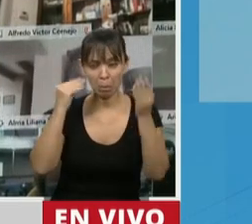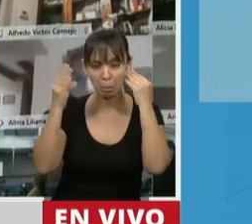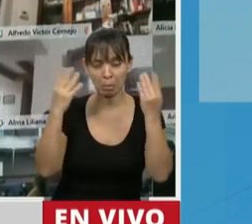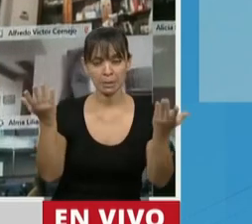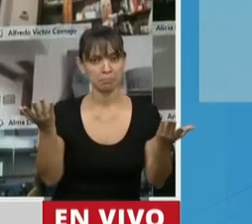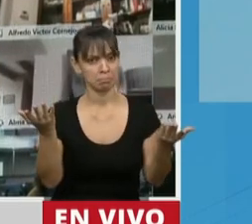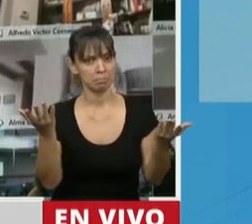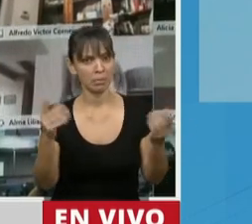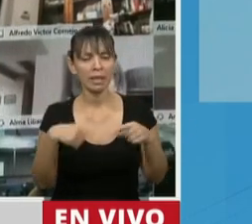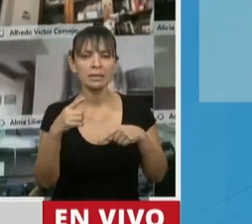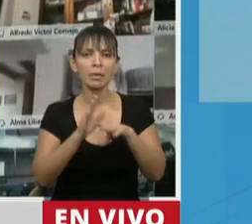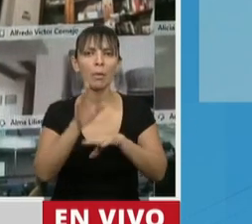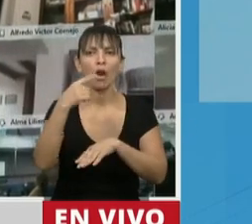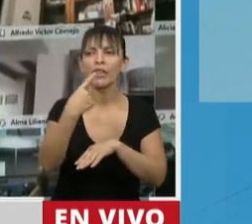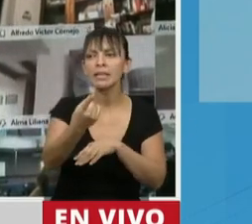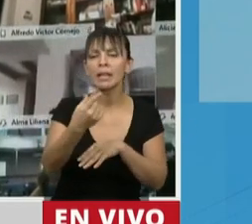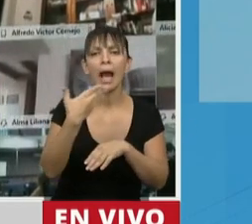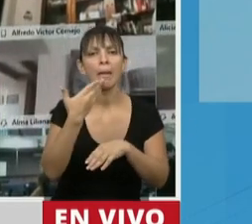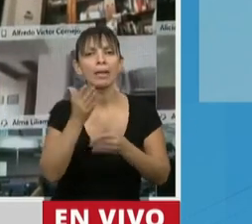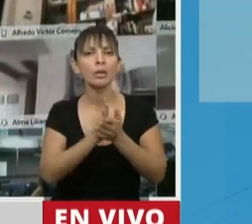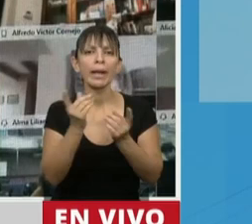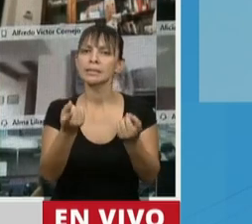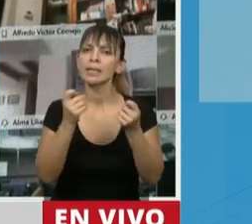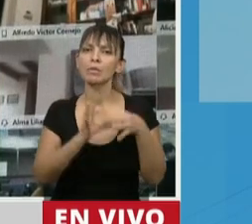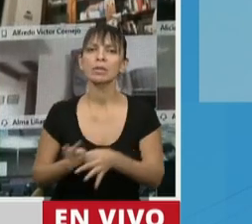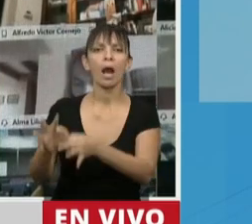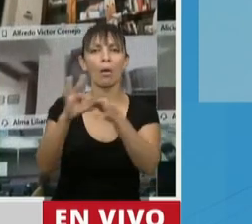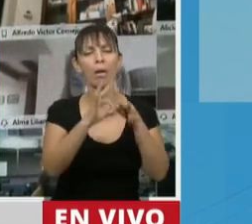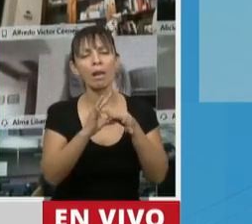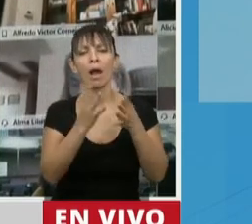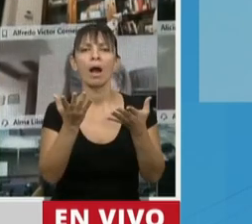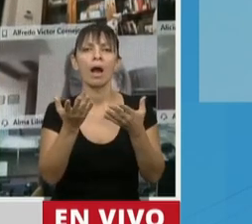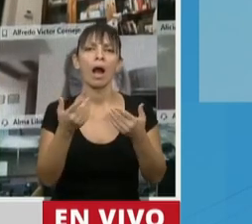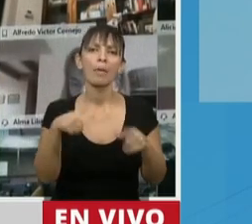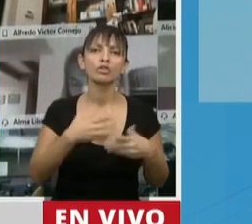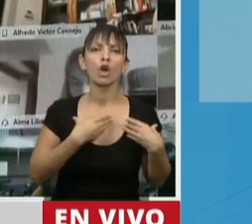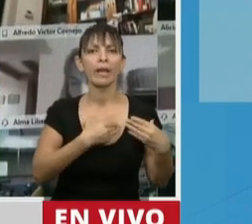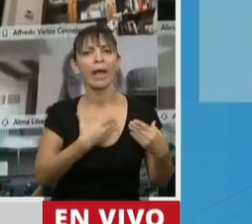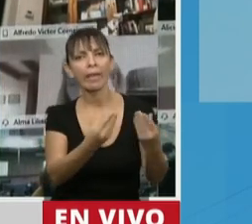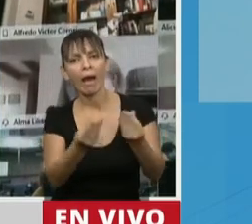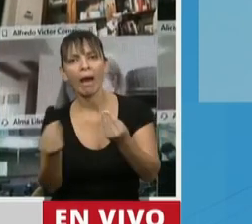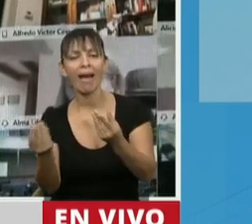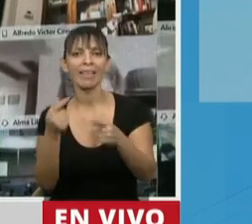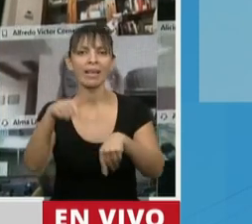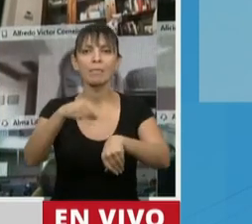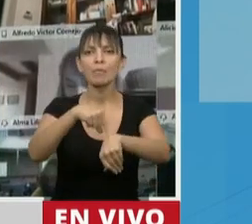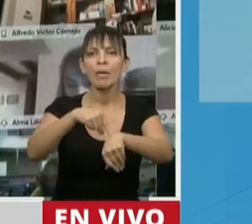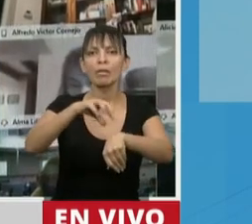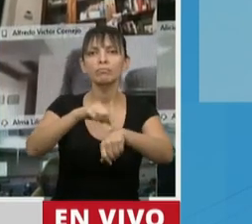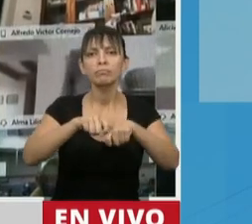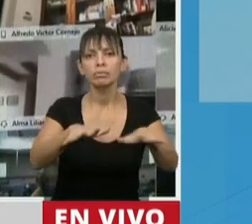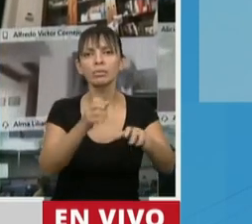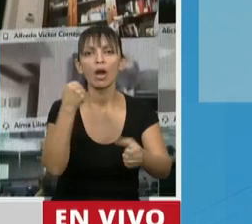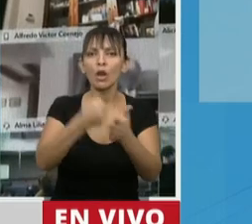que pedimos la unidad y pedimos la solidaridad, que en este momento de pandemia lo más importante es luchar todos